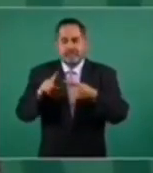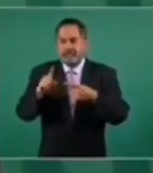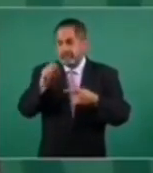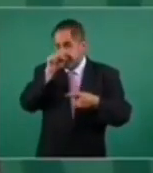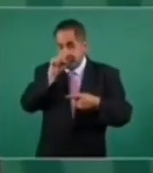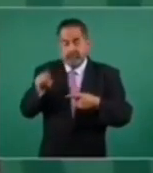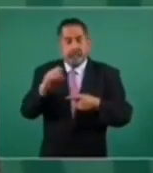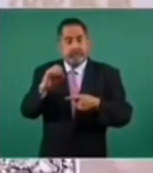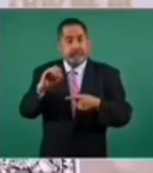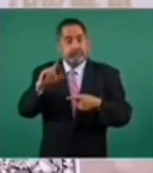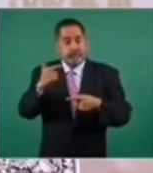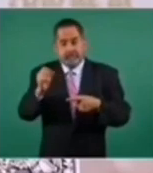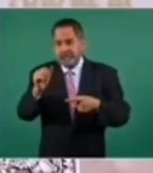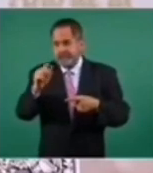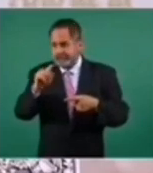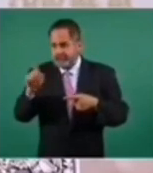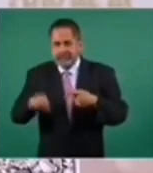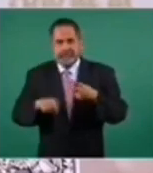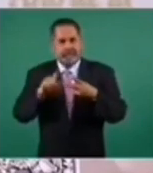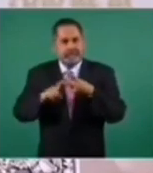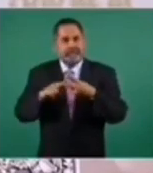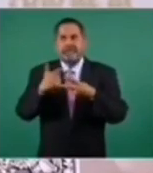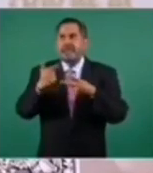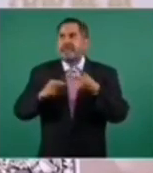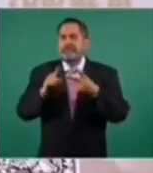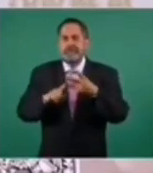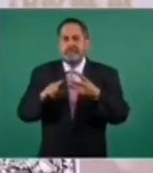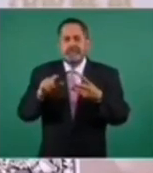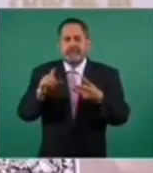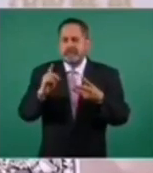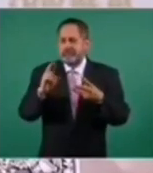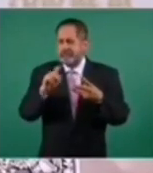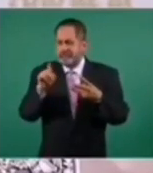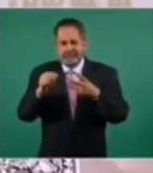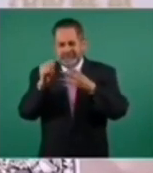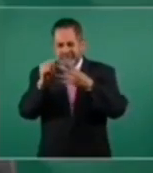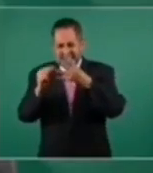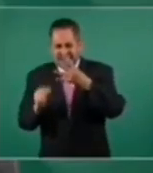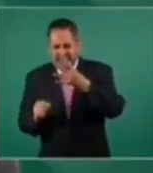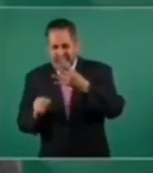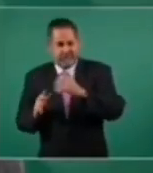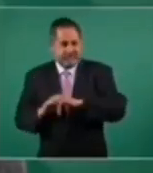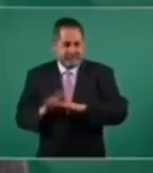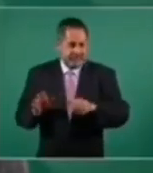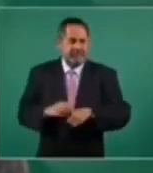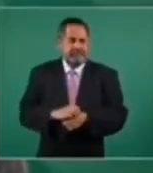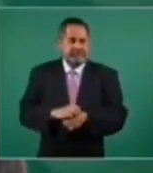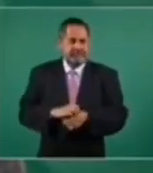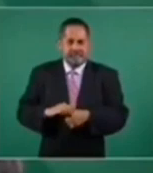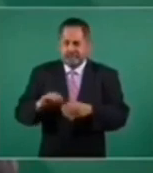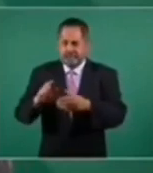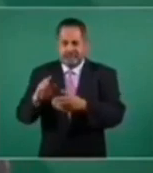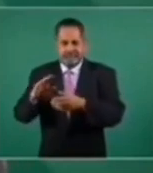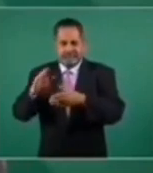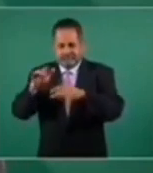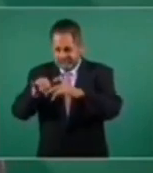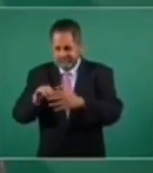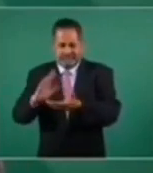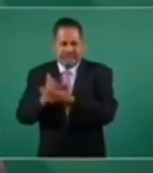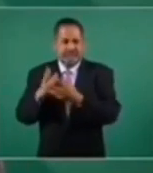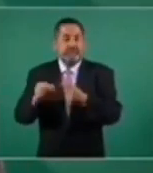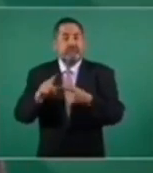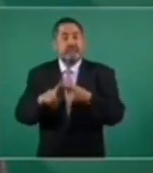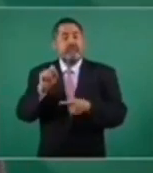secretaria Olga Sánchez Cordero, aparecía en la lista Alfonso Brazo. Por supuesto, ninguno de estos archivos se mantuvo. Aparecía